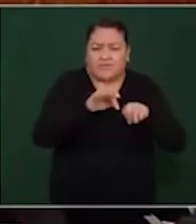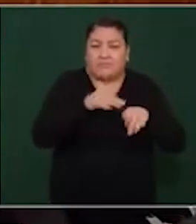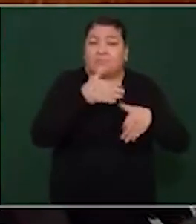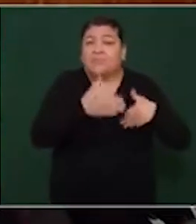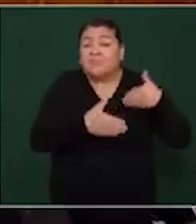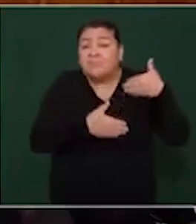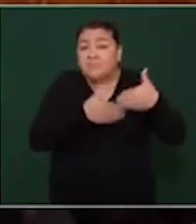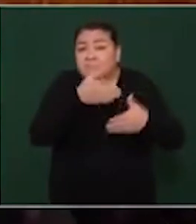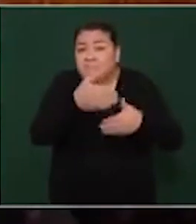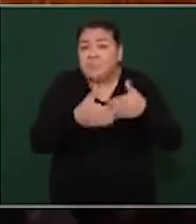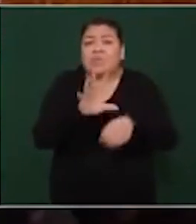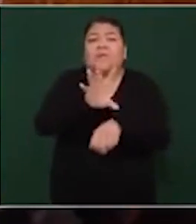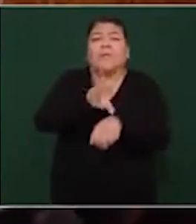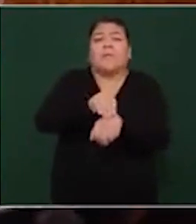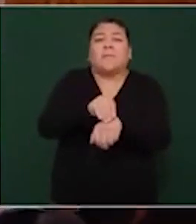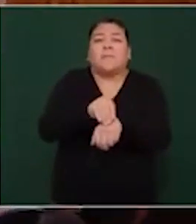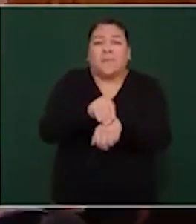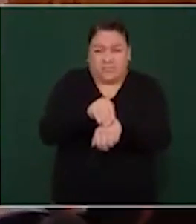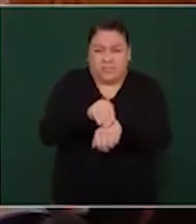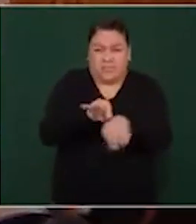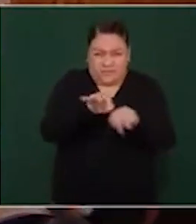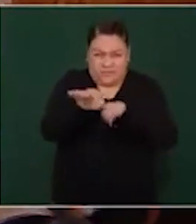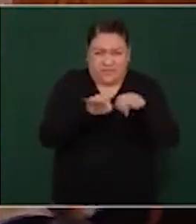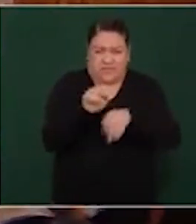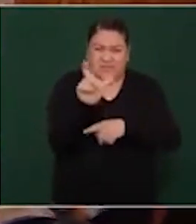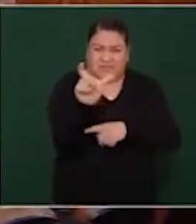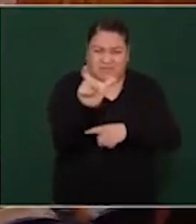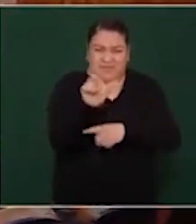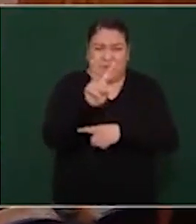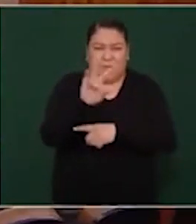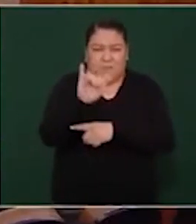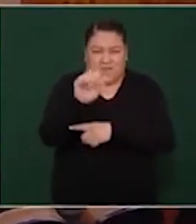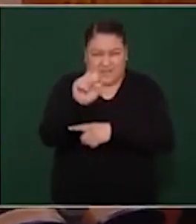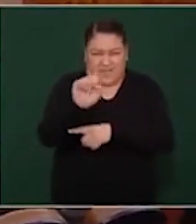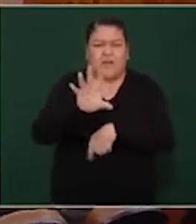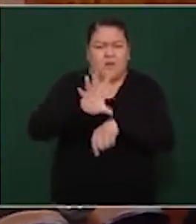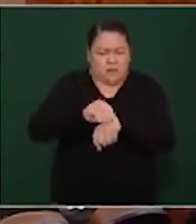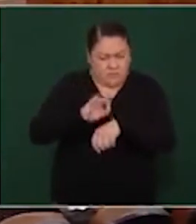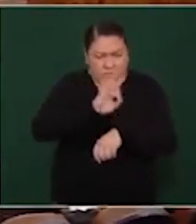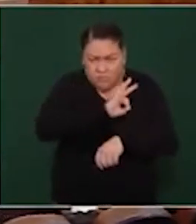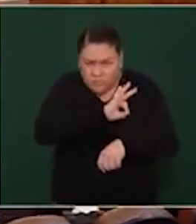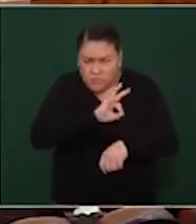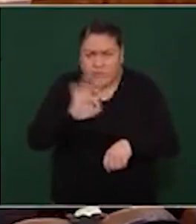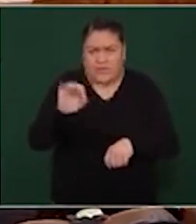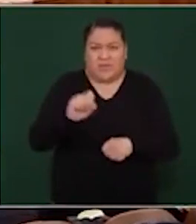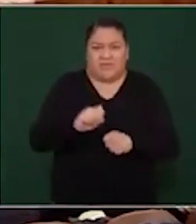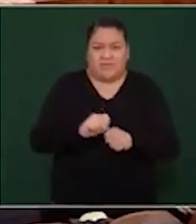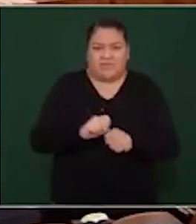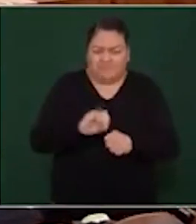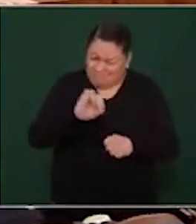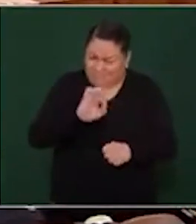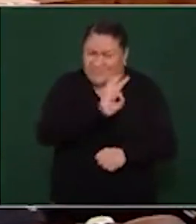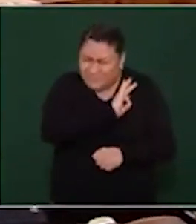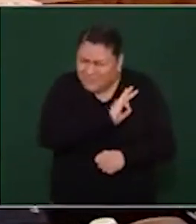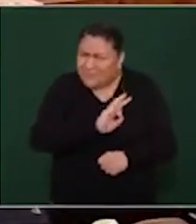las visas temporales de trabajo. Entonces, eso es posible,